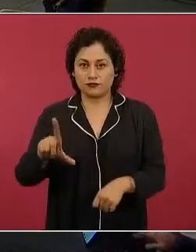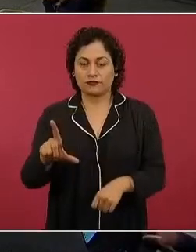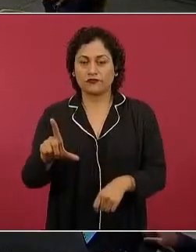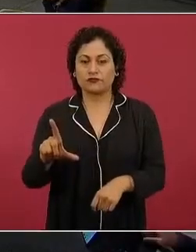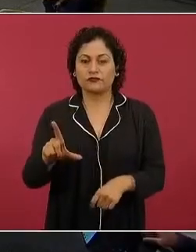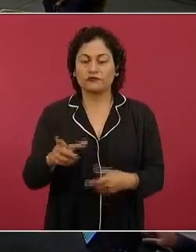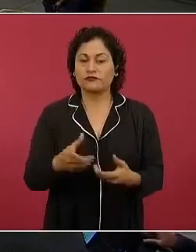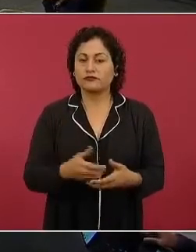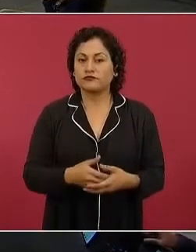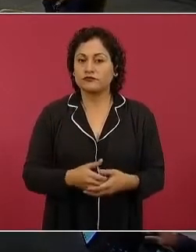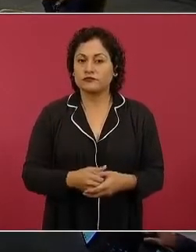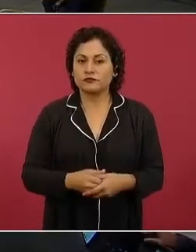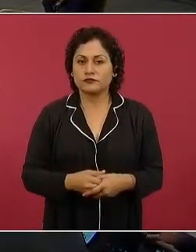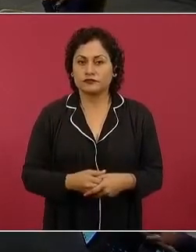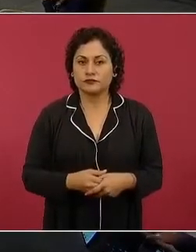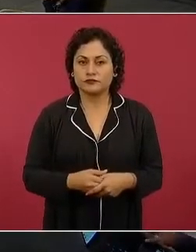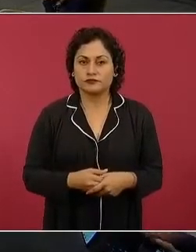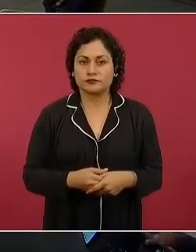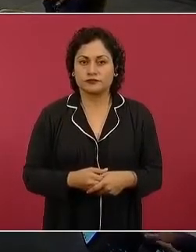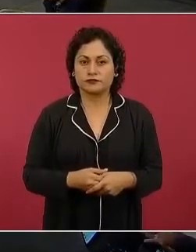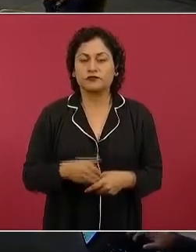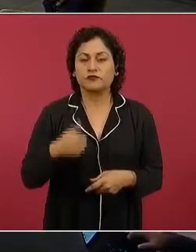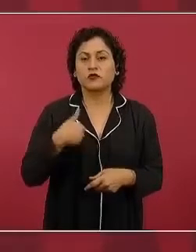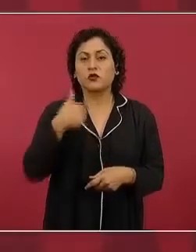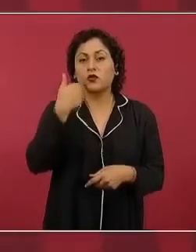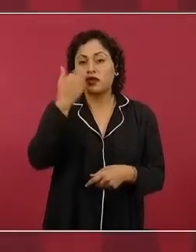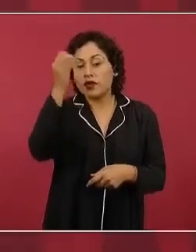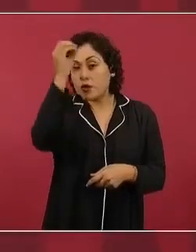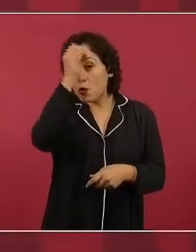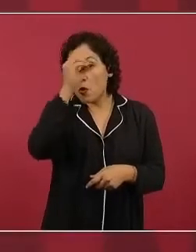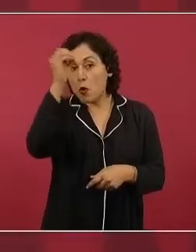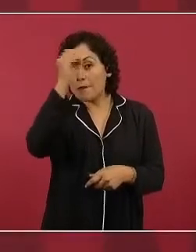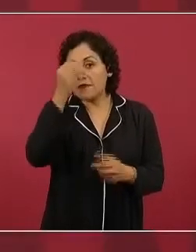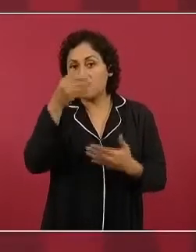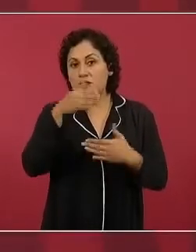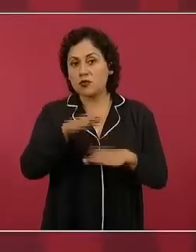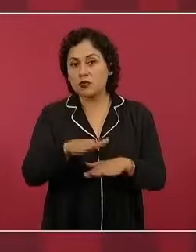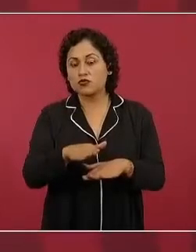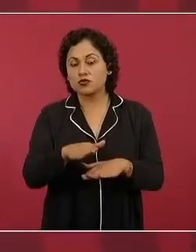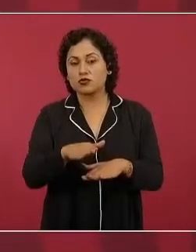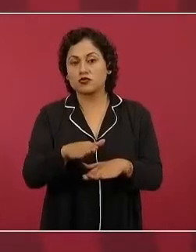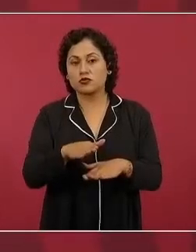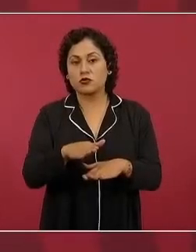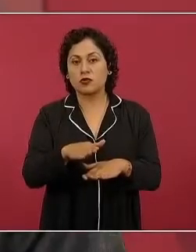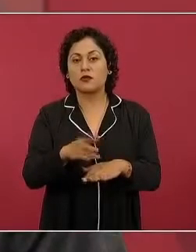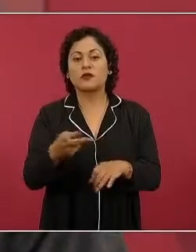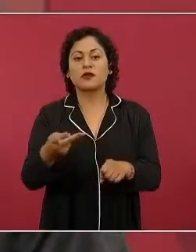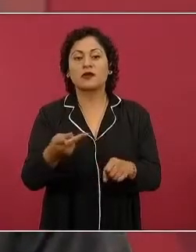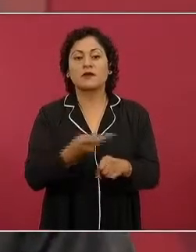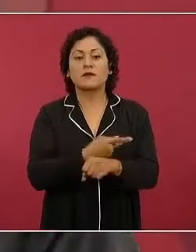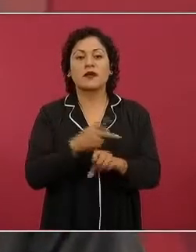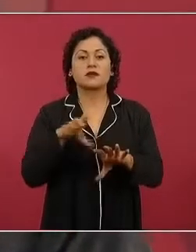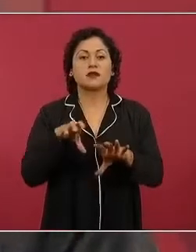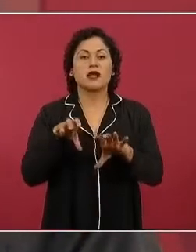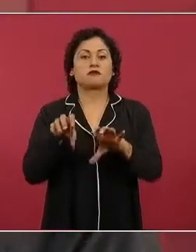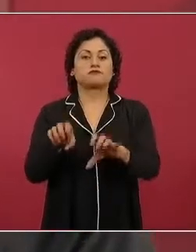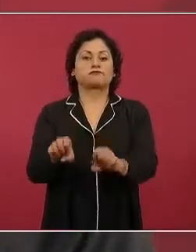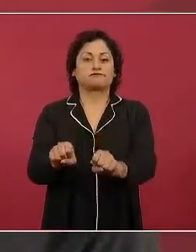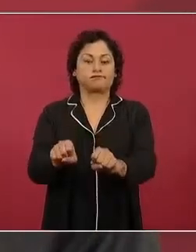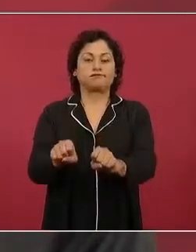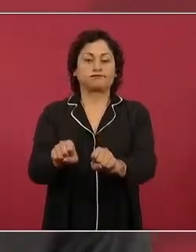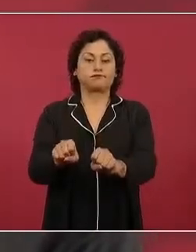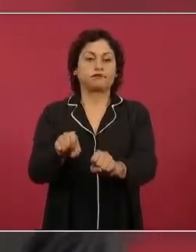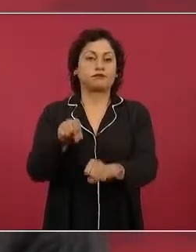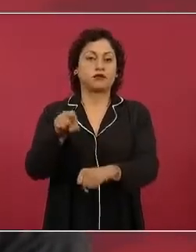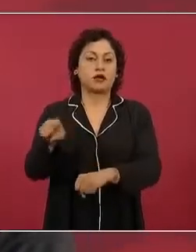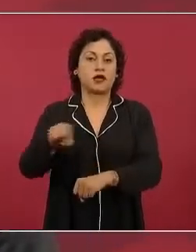Quiero opinar sobre la detención de